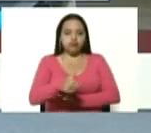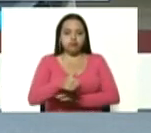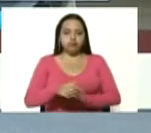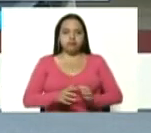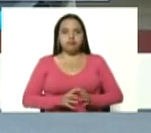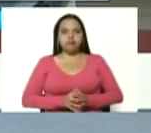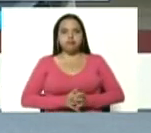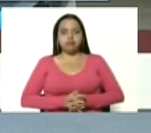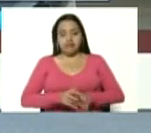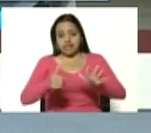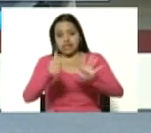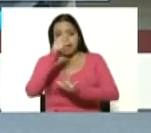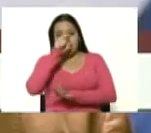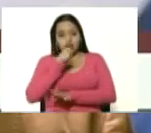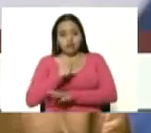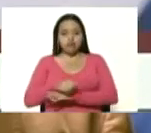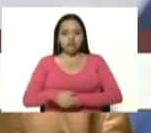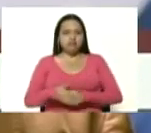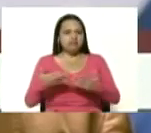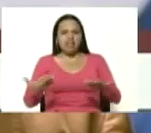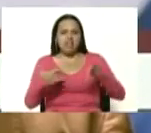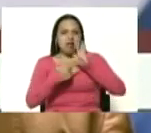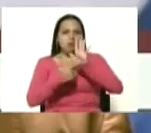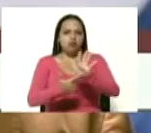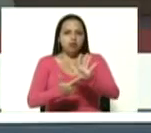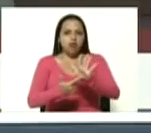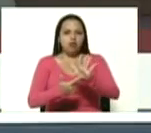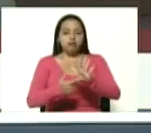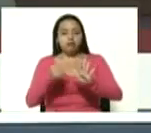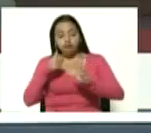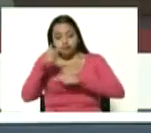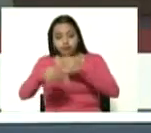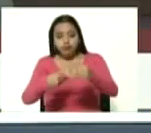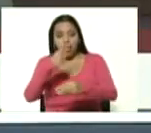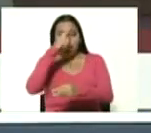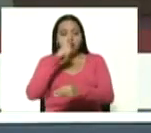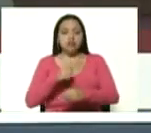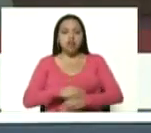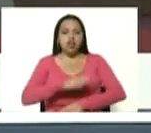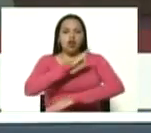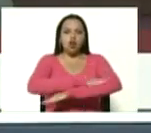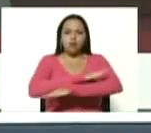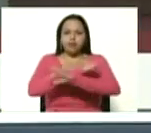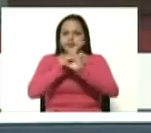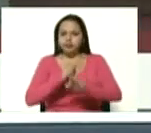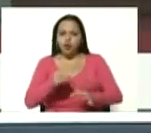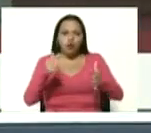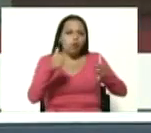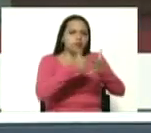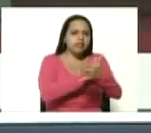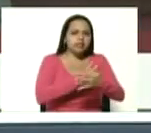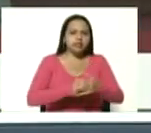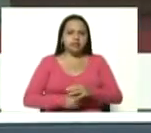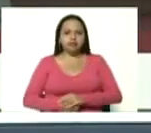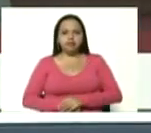y que se ha demostrado estos años la conducta extremista aventurera golpista